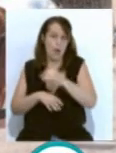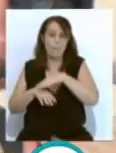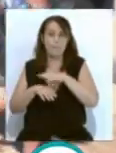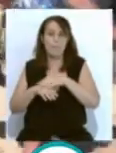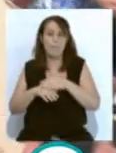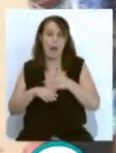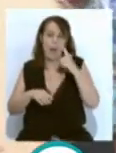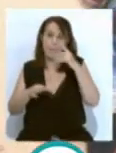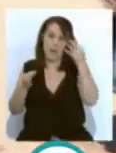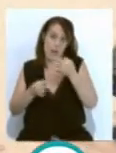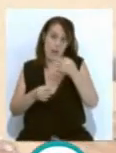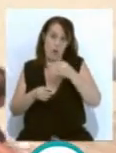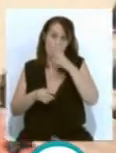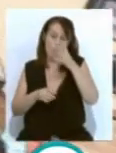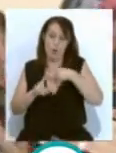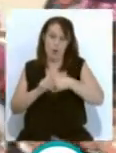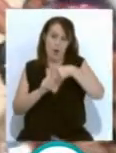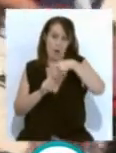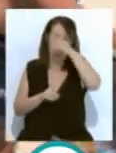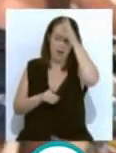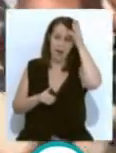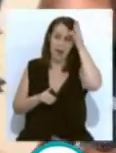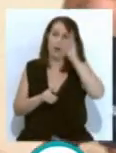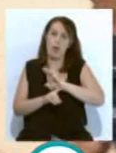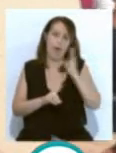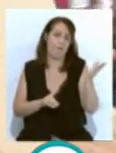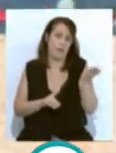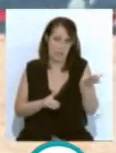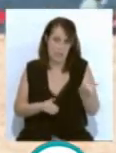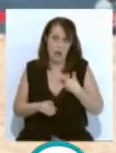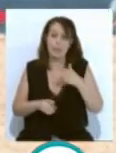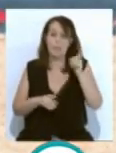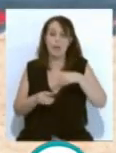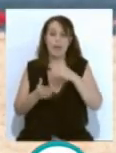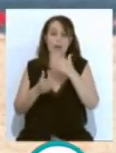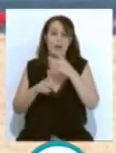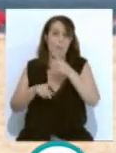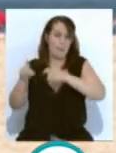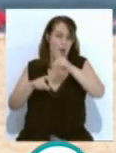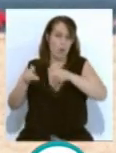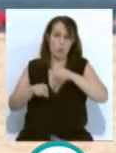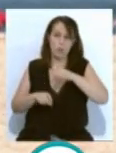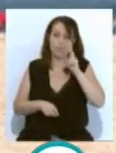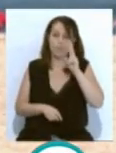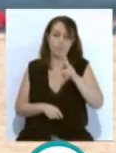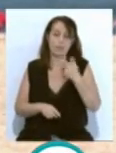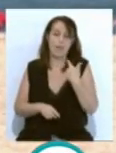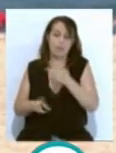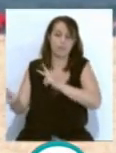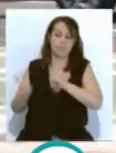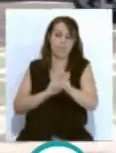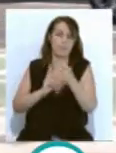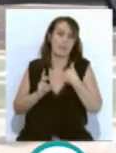riesgos que las altas temperaturas puedan ocasionar en la salud o consultar el catálogo de preguntas en las que se resuelve, por ejemplo,